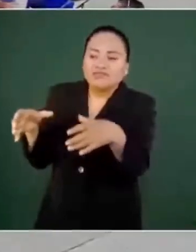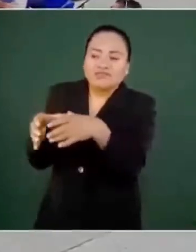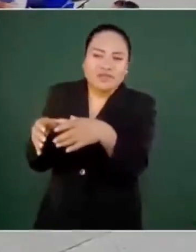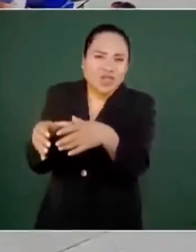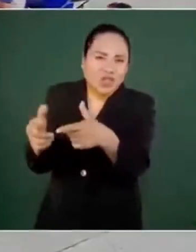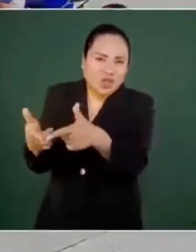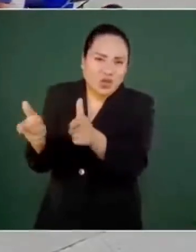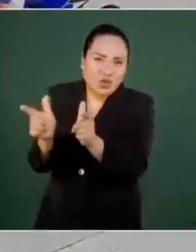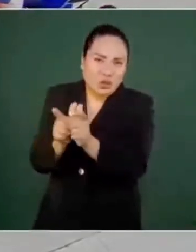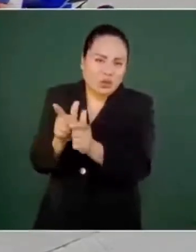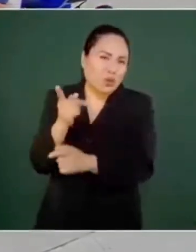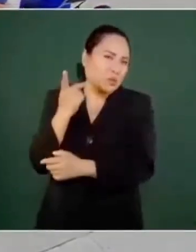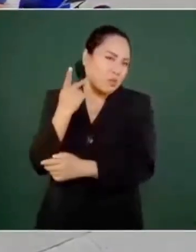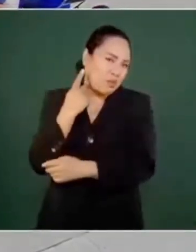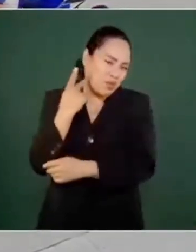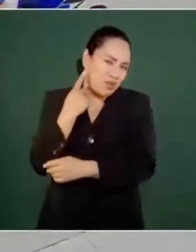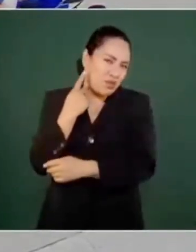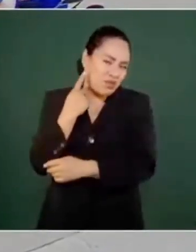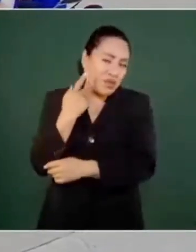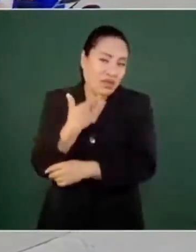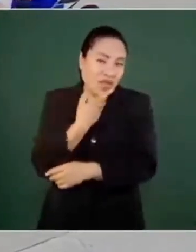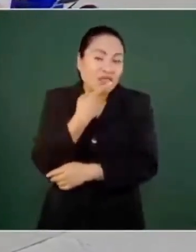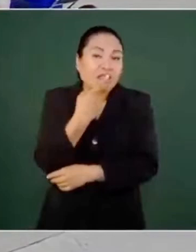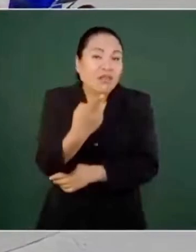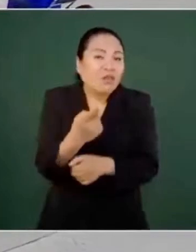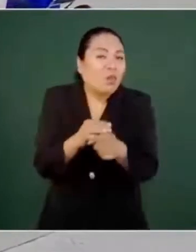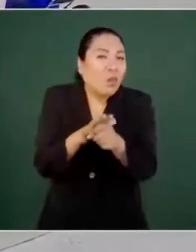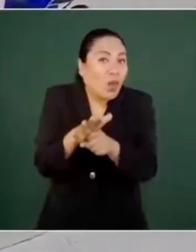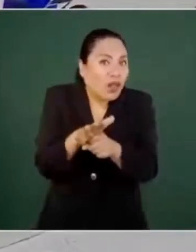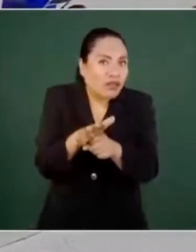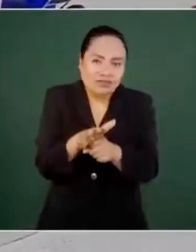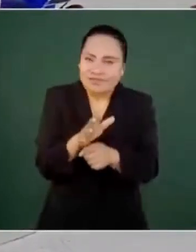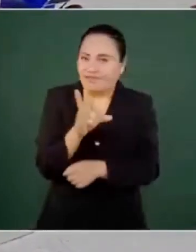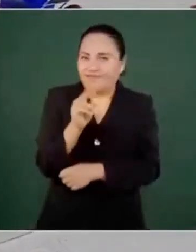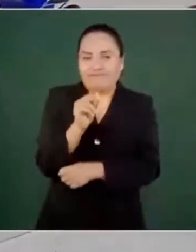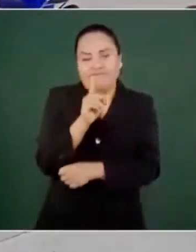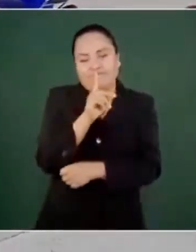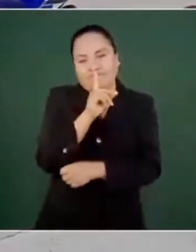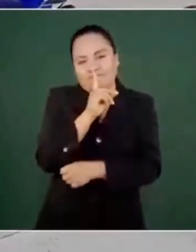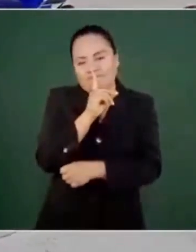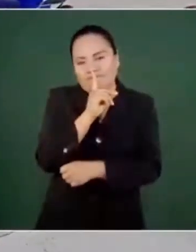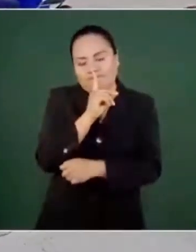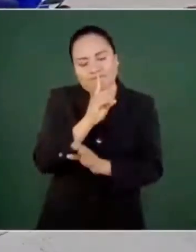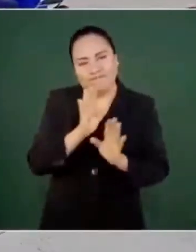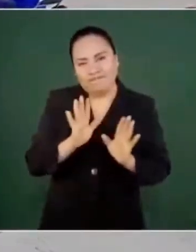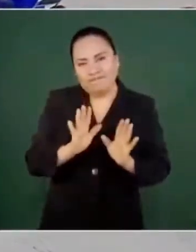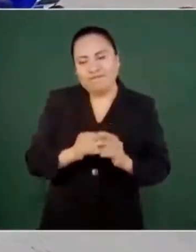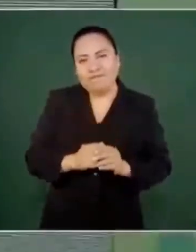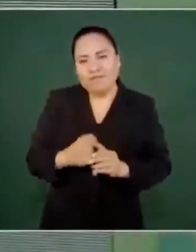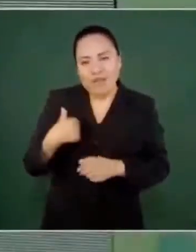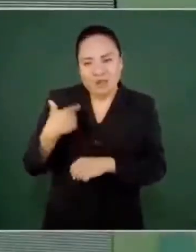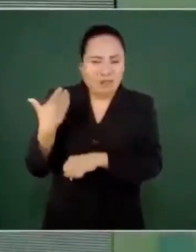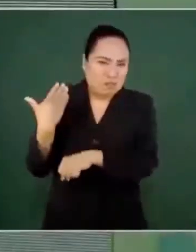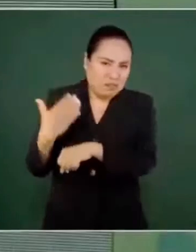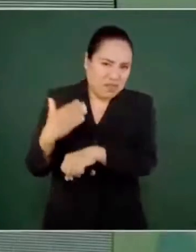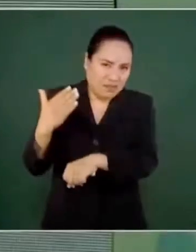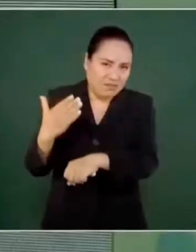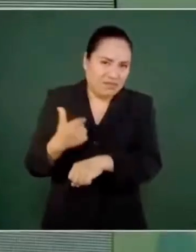que como no puedo decir cuál, porque si no me castigan,